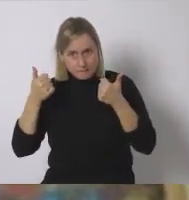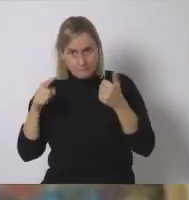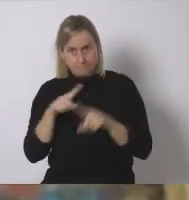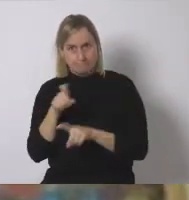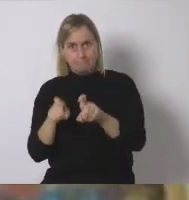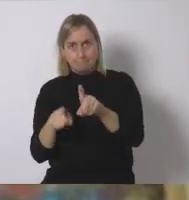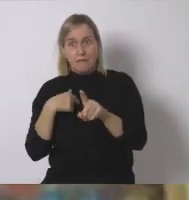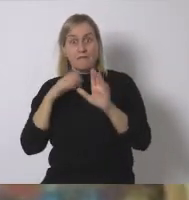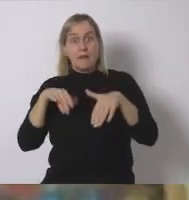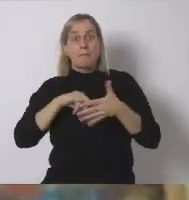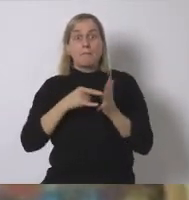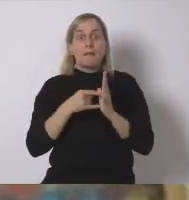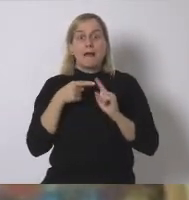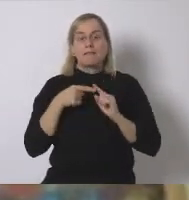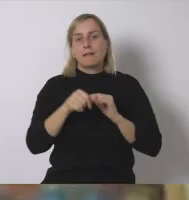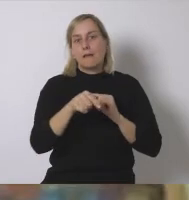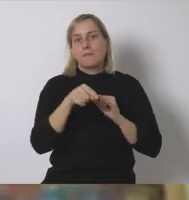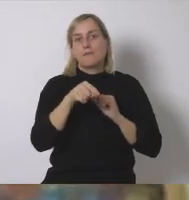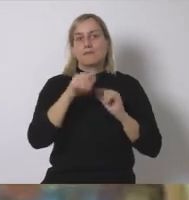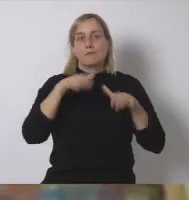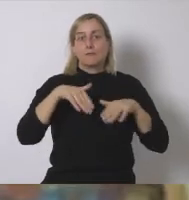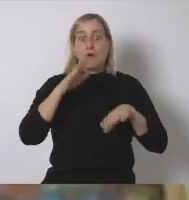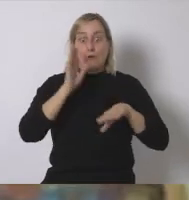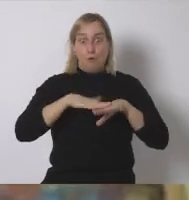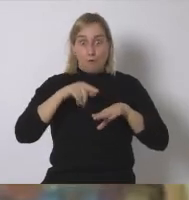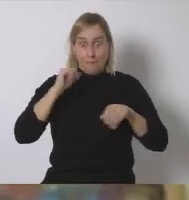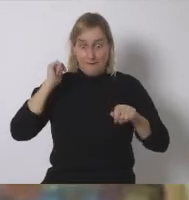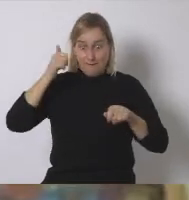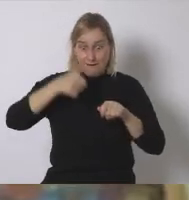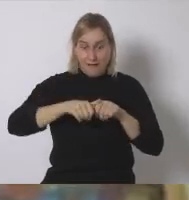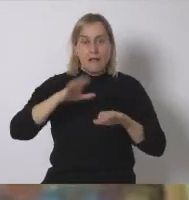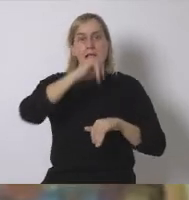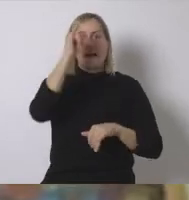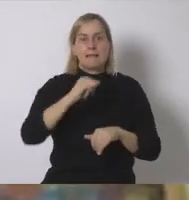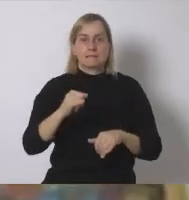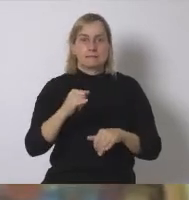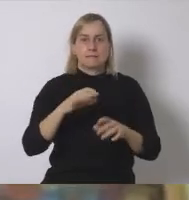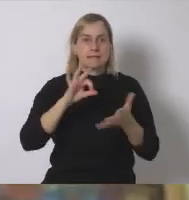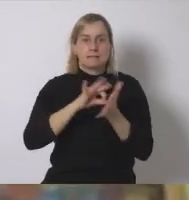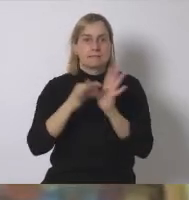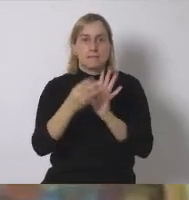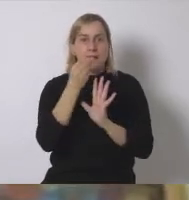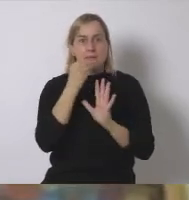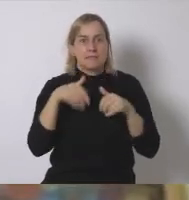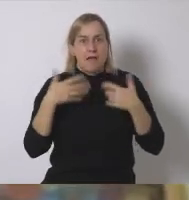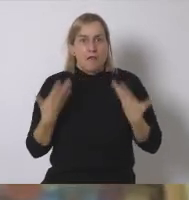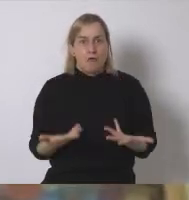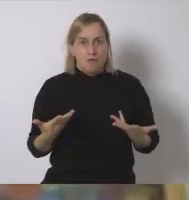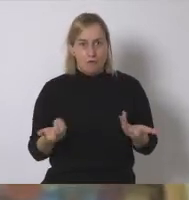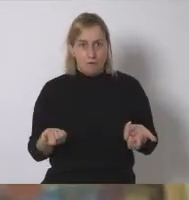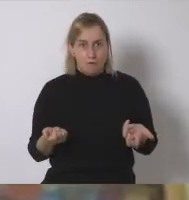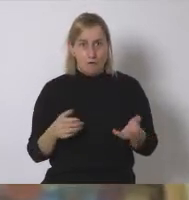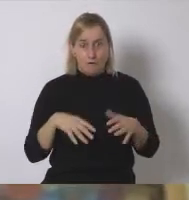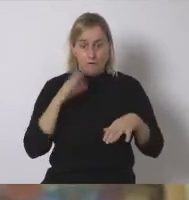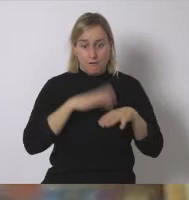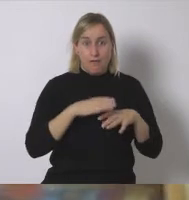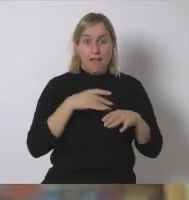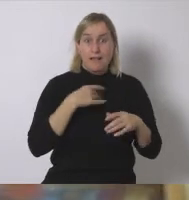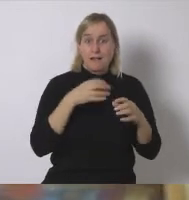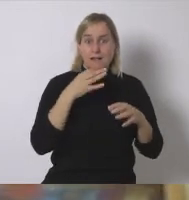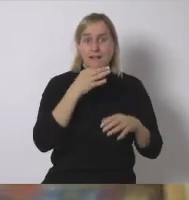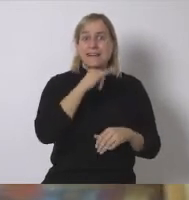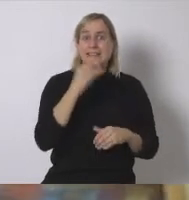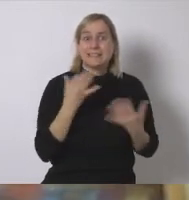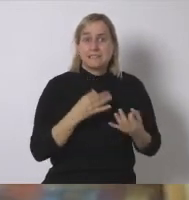planteamiento es el que ha llevado a la crisis del sistema alimentario actual en realidad tenemos una crisis de producir en exceso